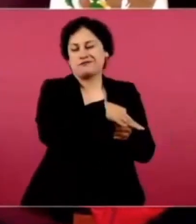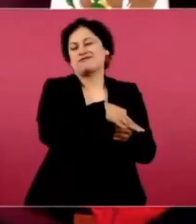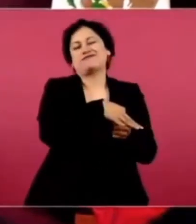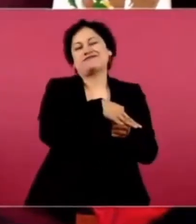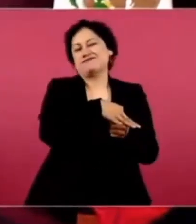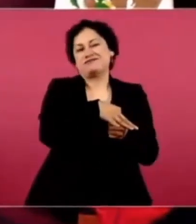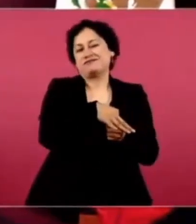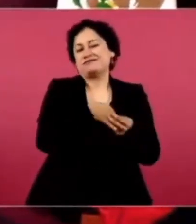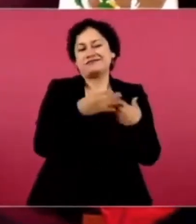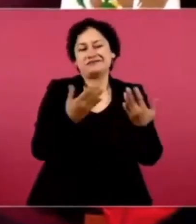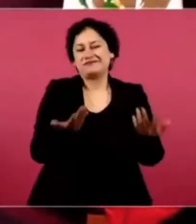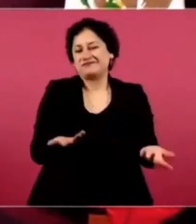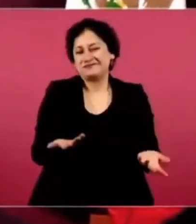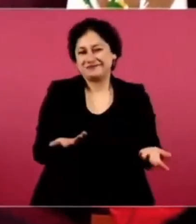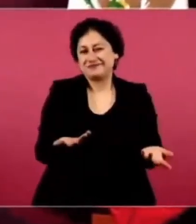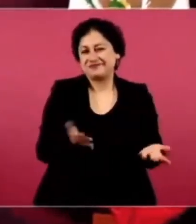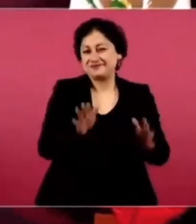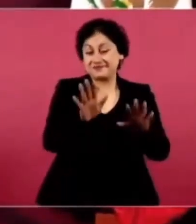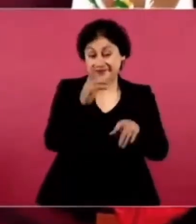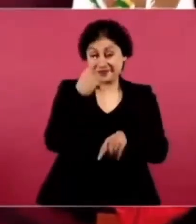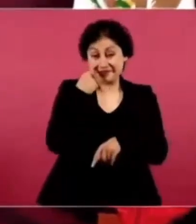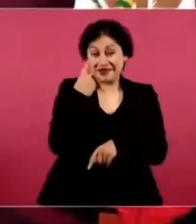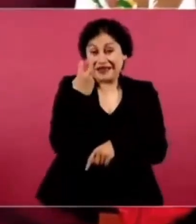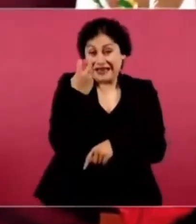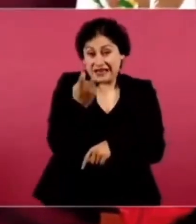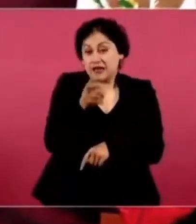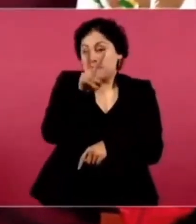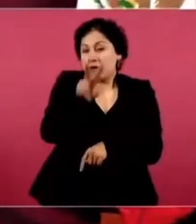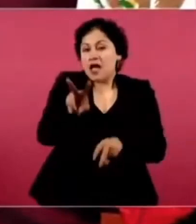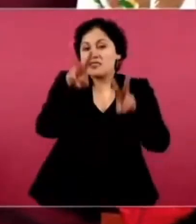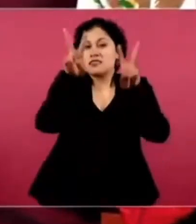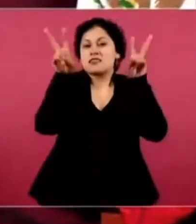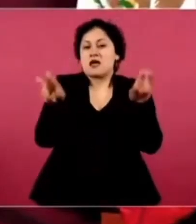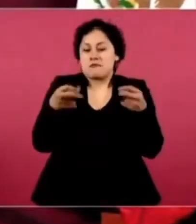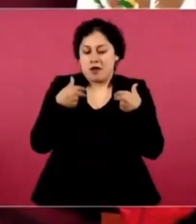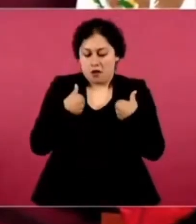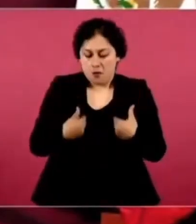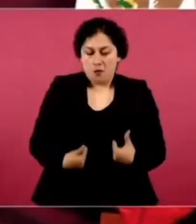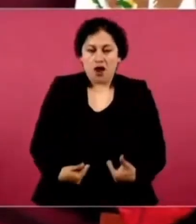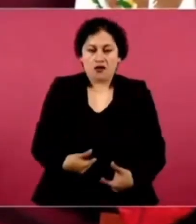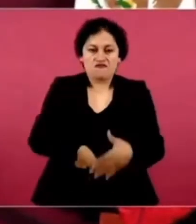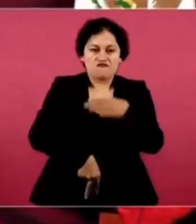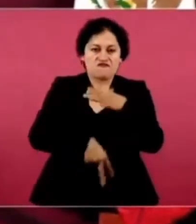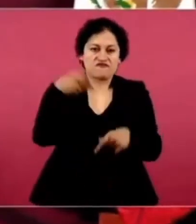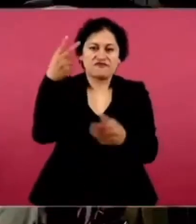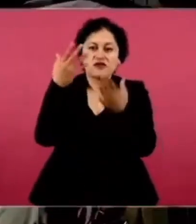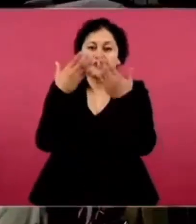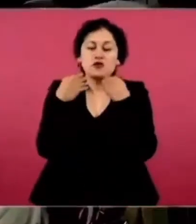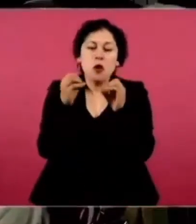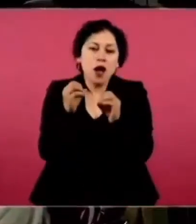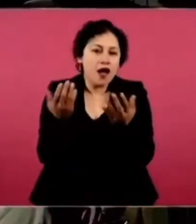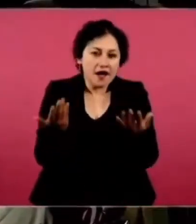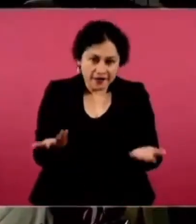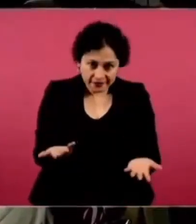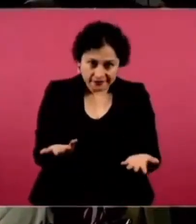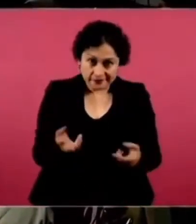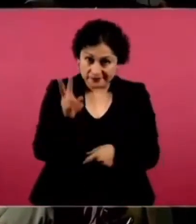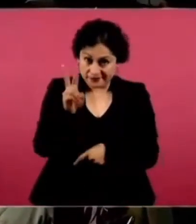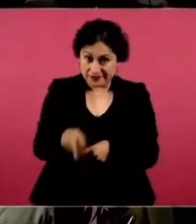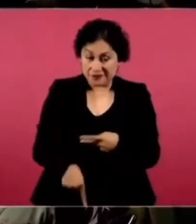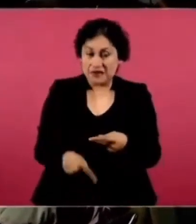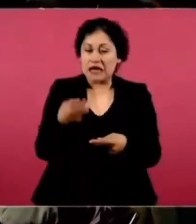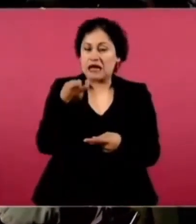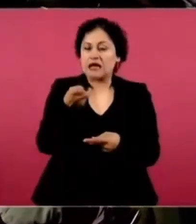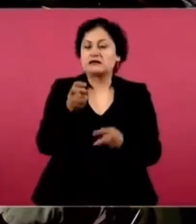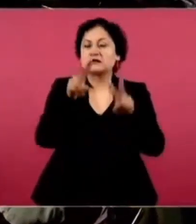siempre ha sido inhumano y truculento,